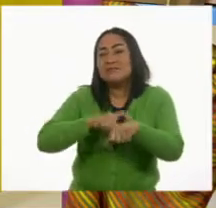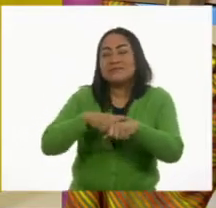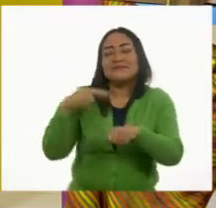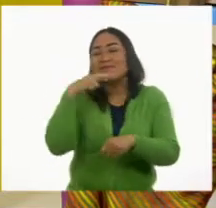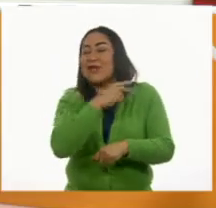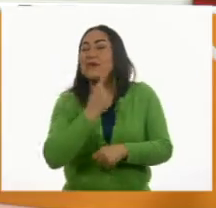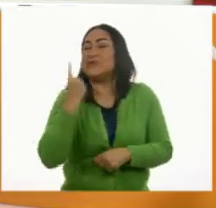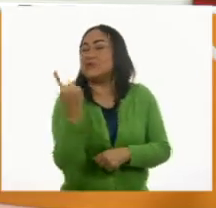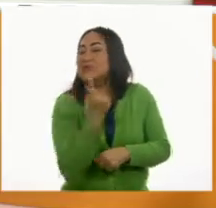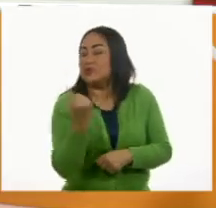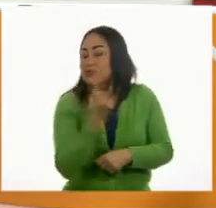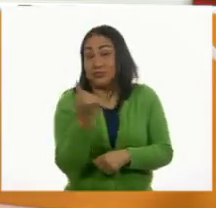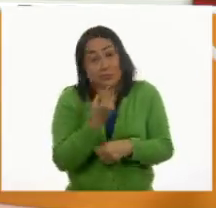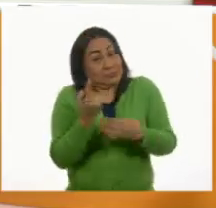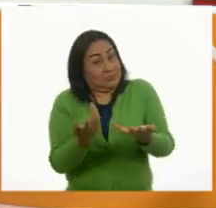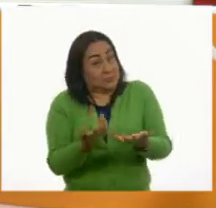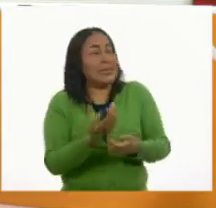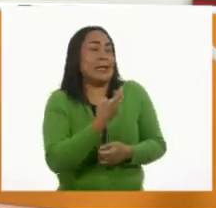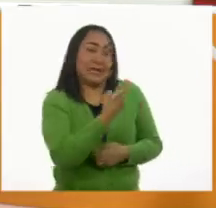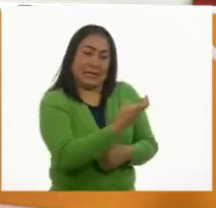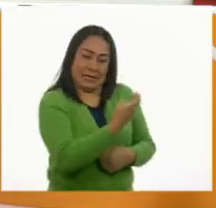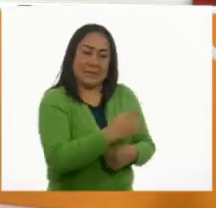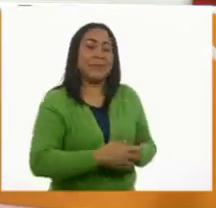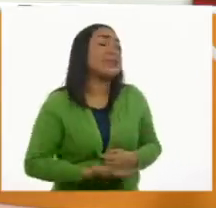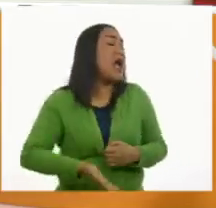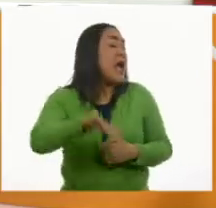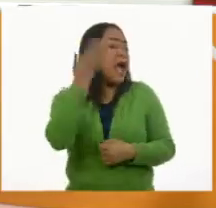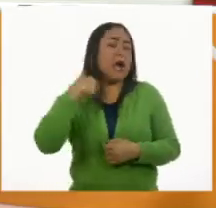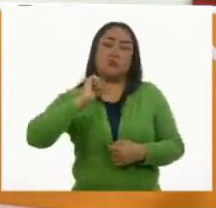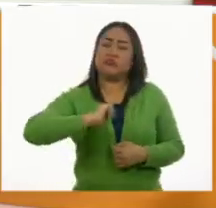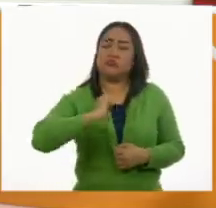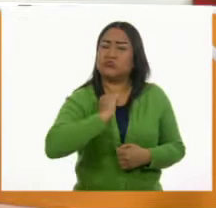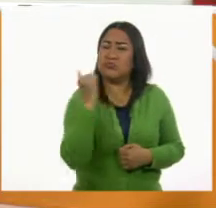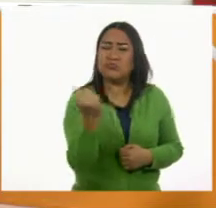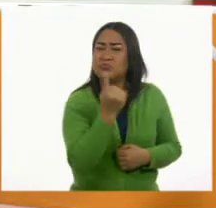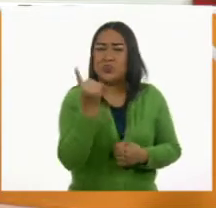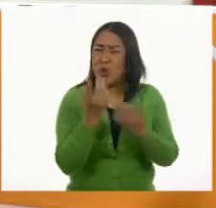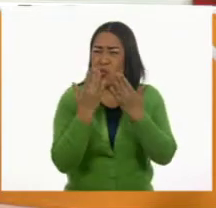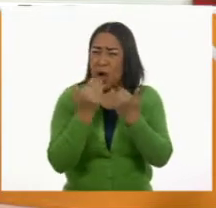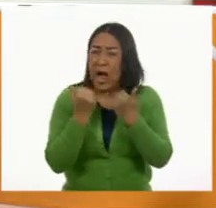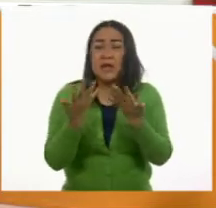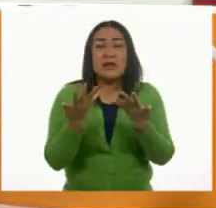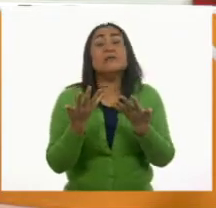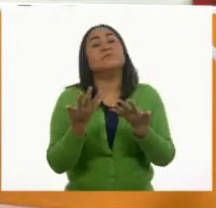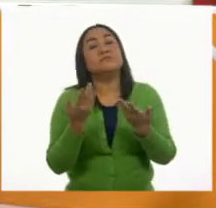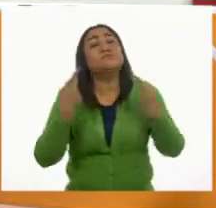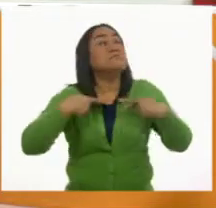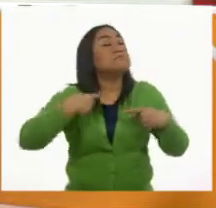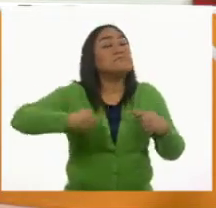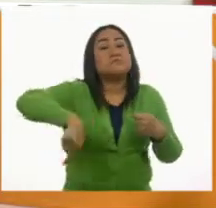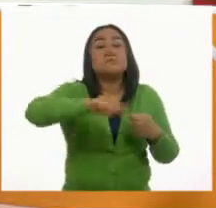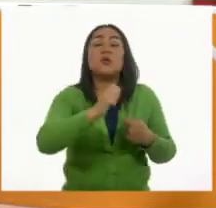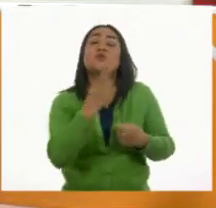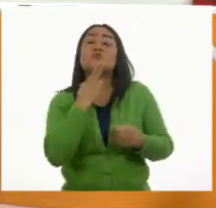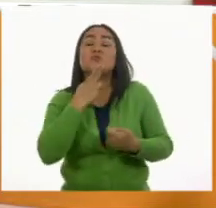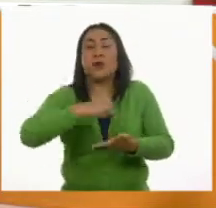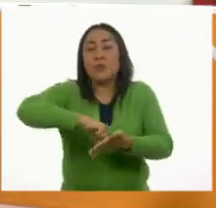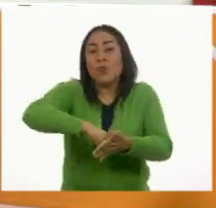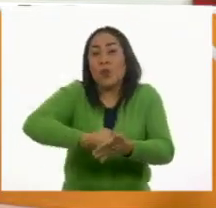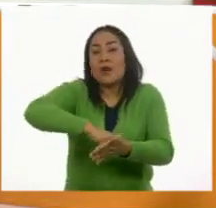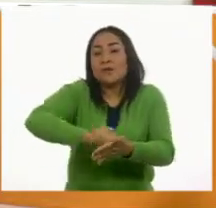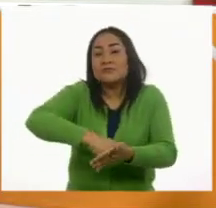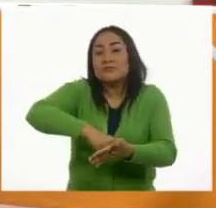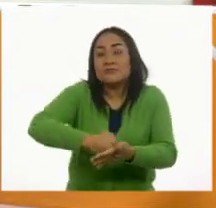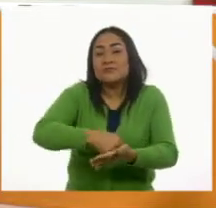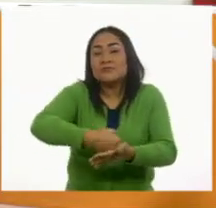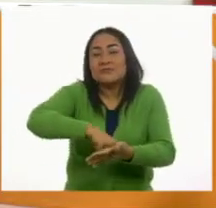cocina. Así es. Antes de que existieran las licuadoras, las personas tenían sus molcajetes y con